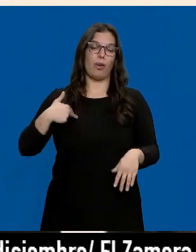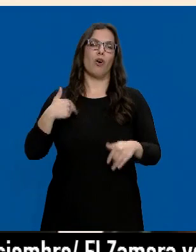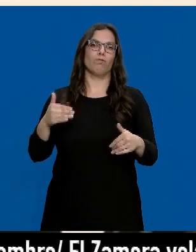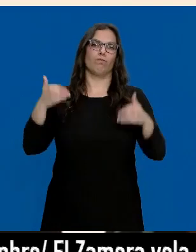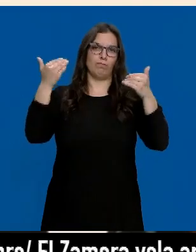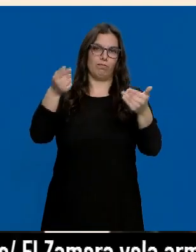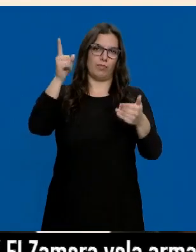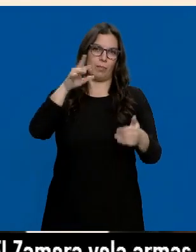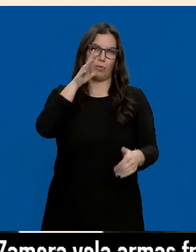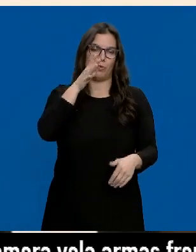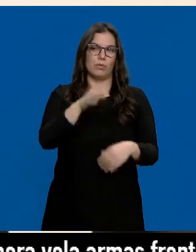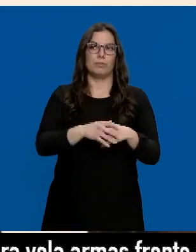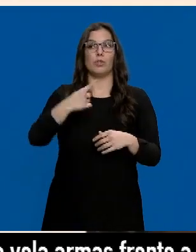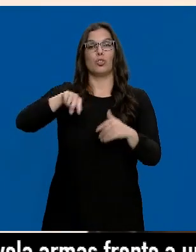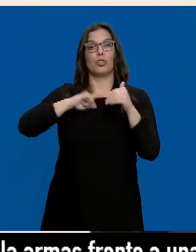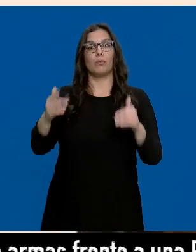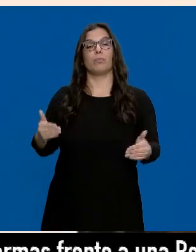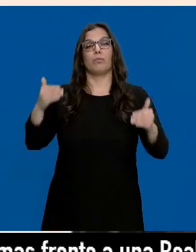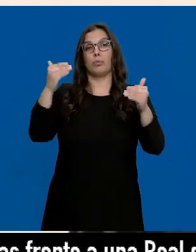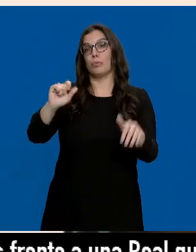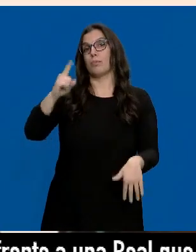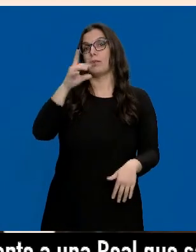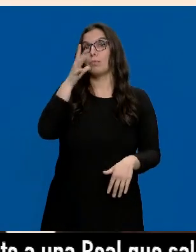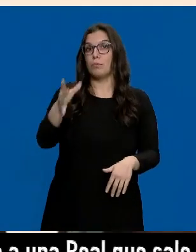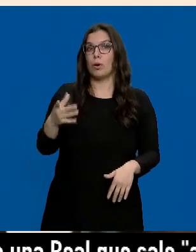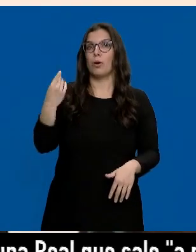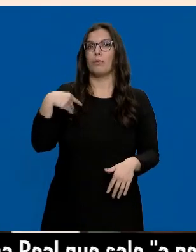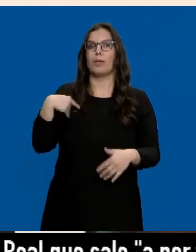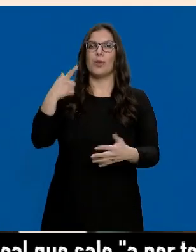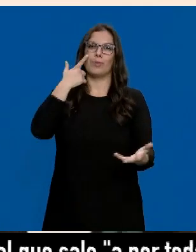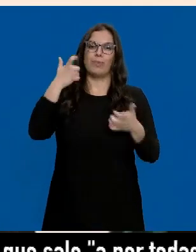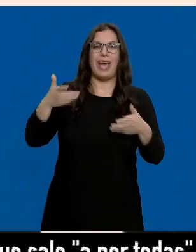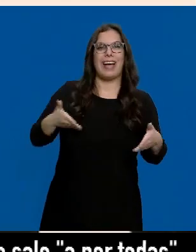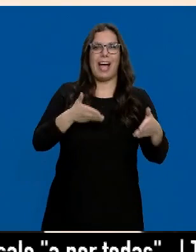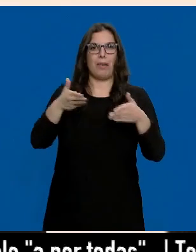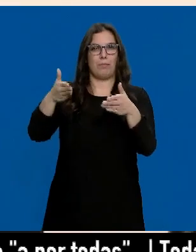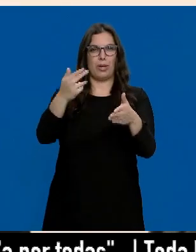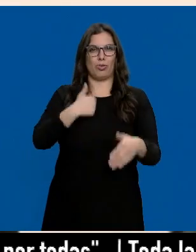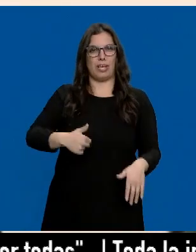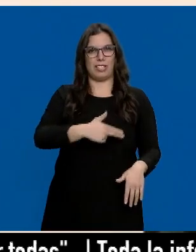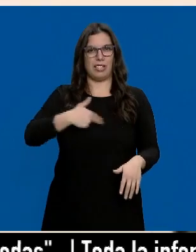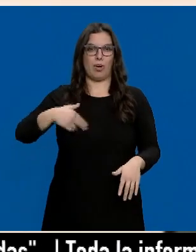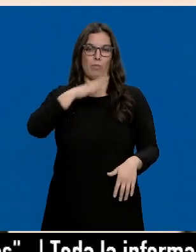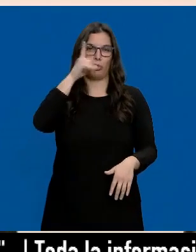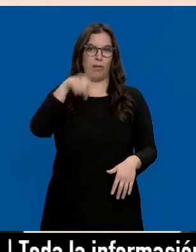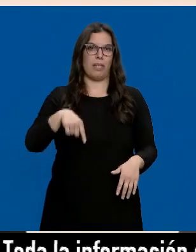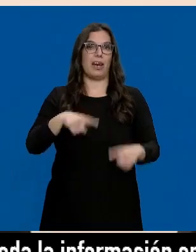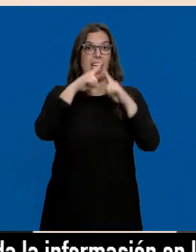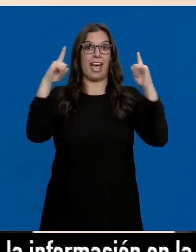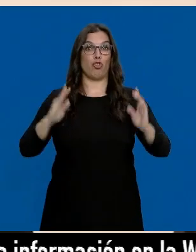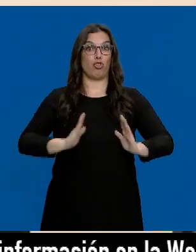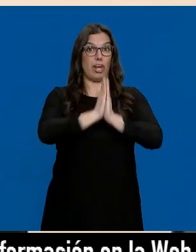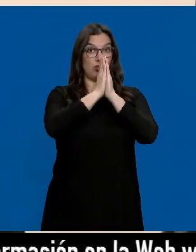Ampliamos este periodo, sobre todo por esa significación del camino, por la ampliación también del año